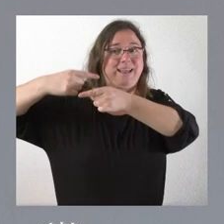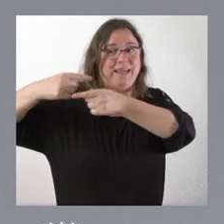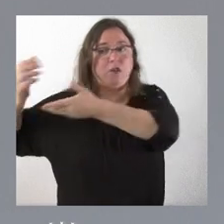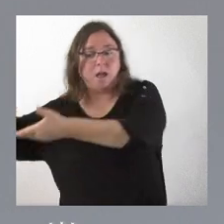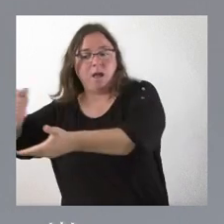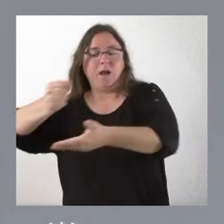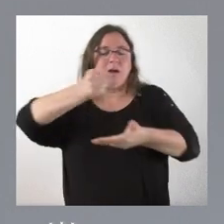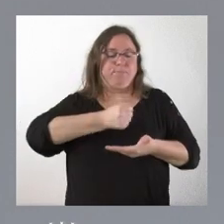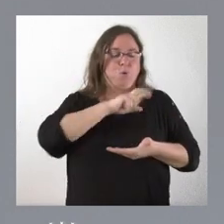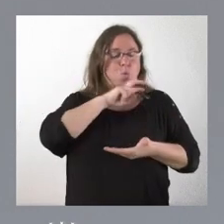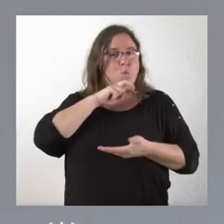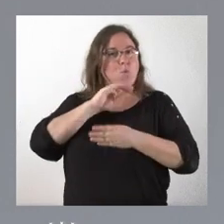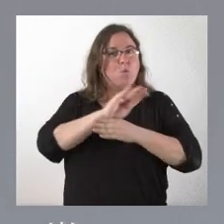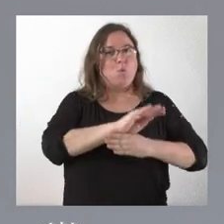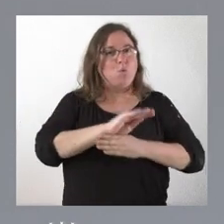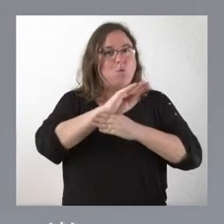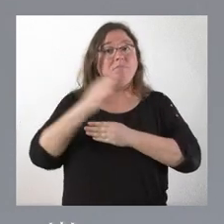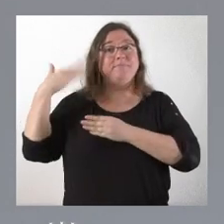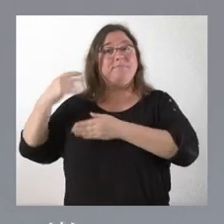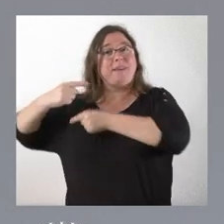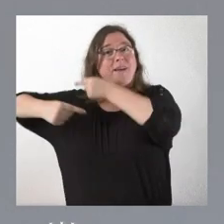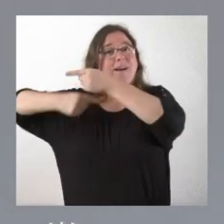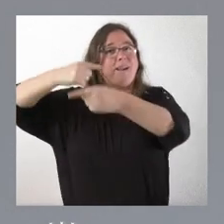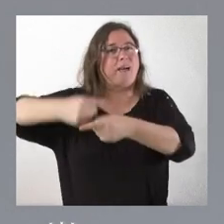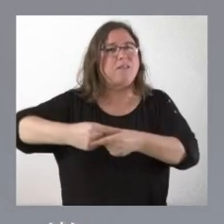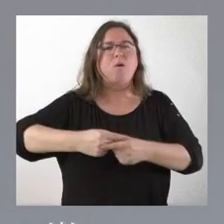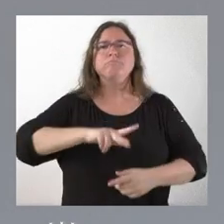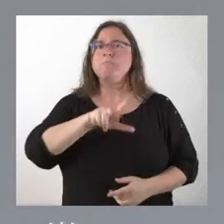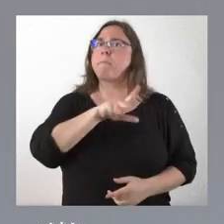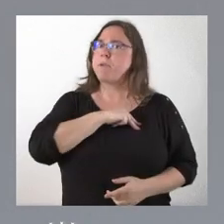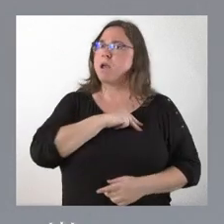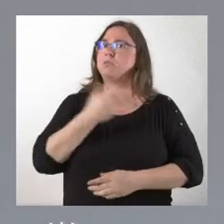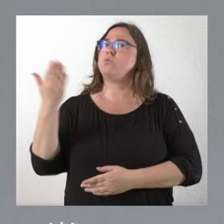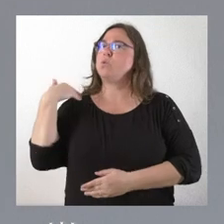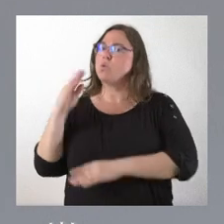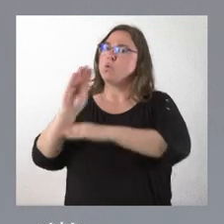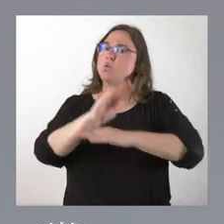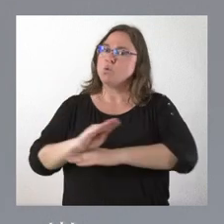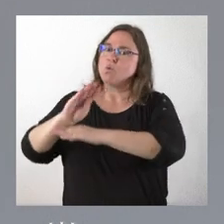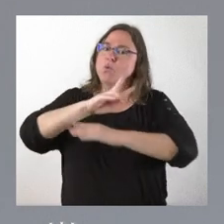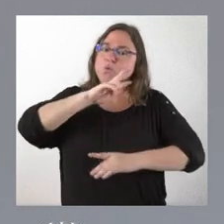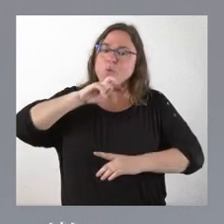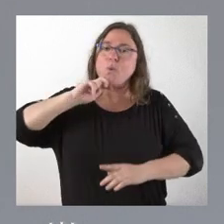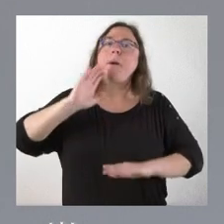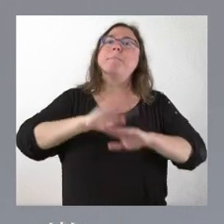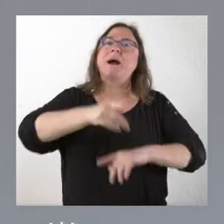importante. Esas generaciones anteriores tienen muchísimo mérito porque lo han conservado para nosotros.